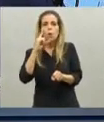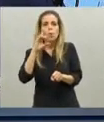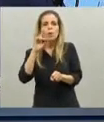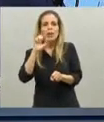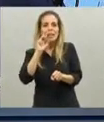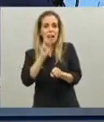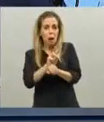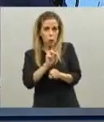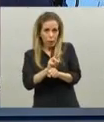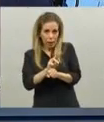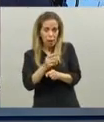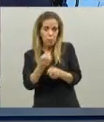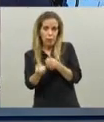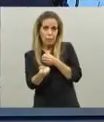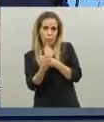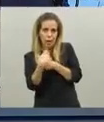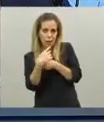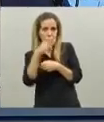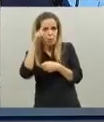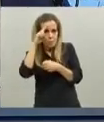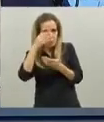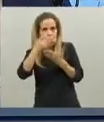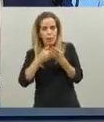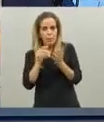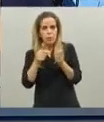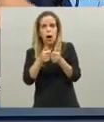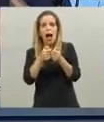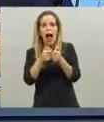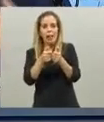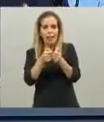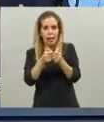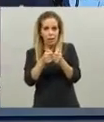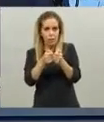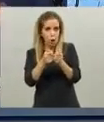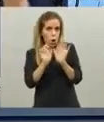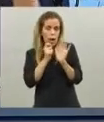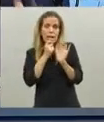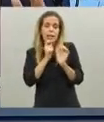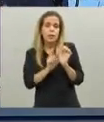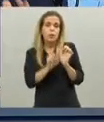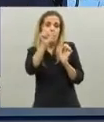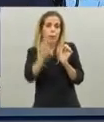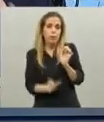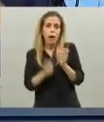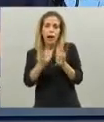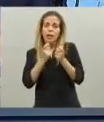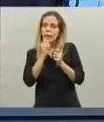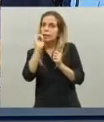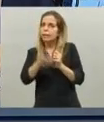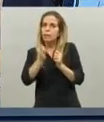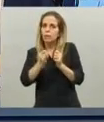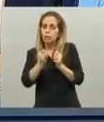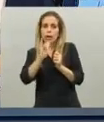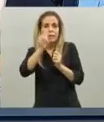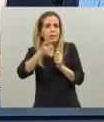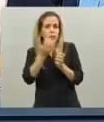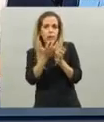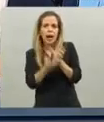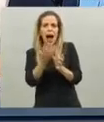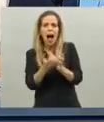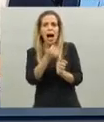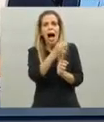el certificado en el teléfono obviamente si alguien por alguna cuestión pero es obligatorio el uso de la aplicación